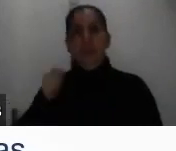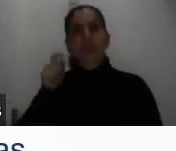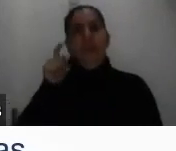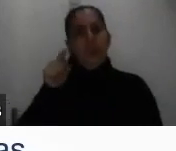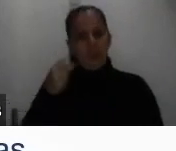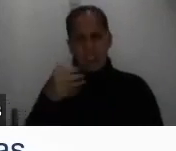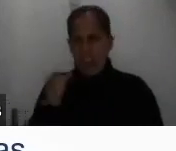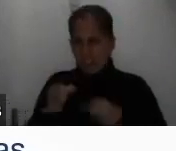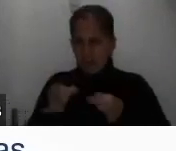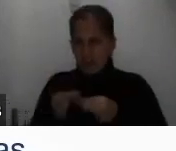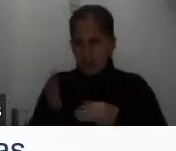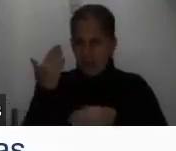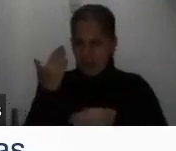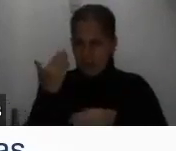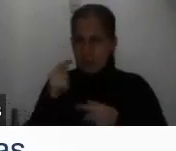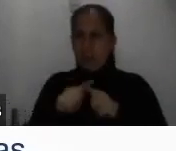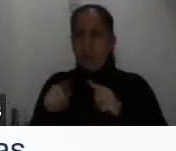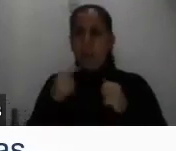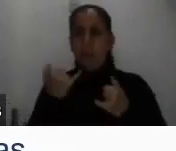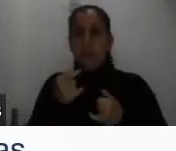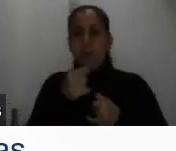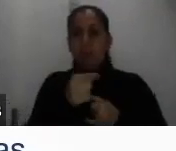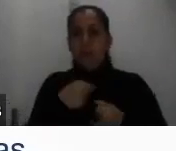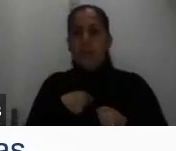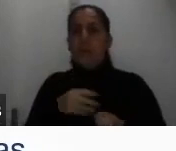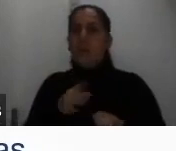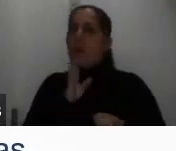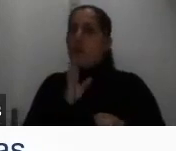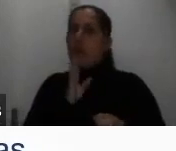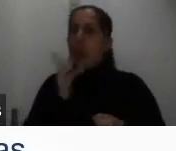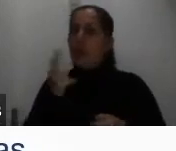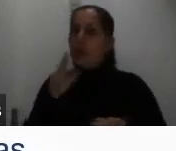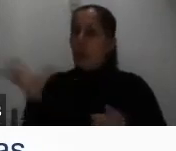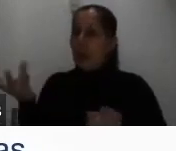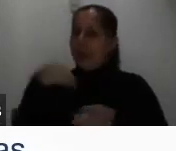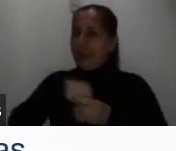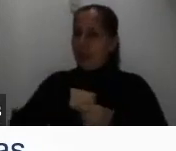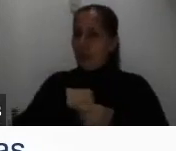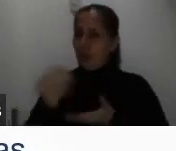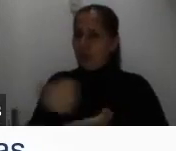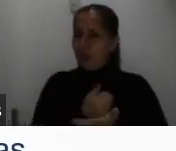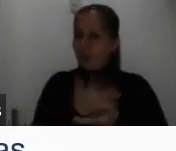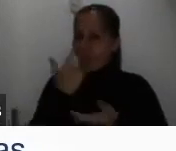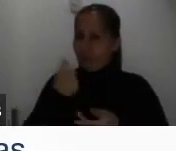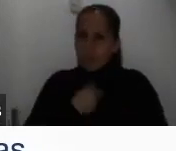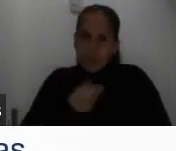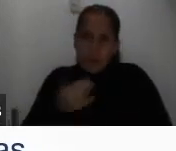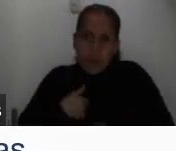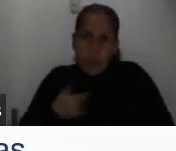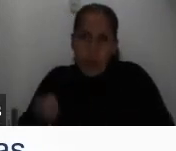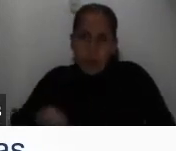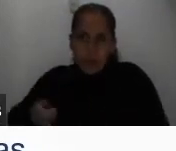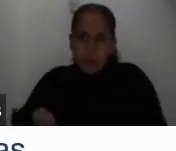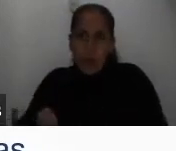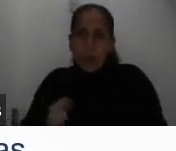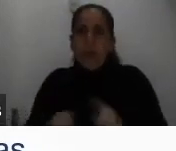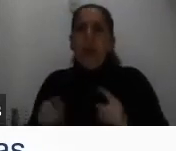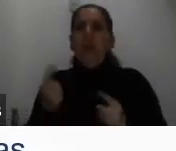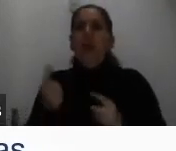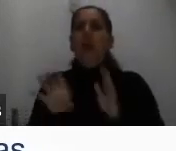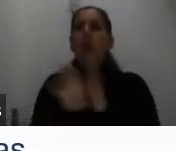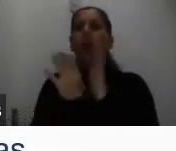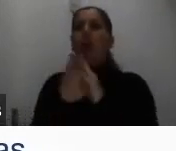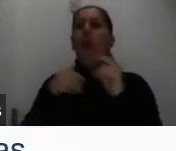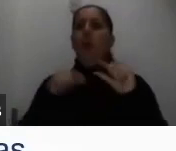les he explicado anteriormente, pero en este caso, antes hablamos de ingresos porque recibimos una pensión, pero en este caso, si en mi grupo